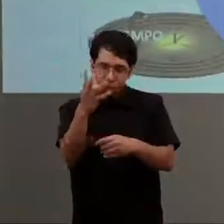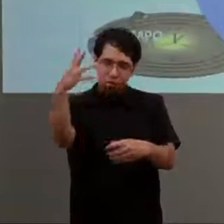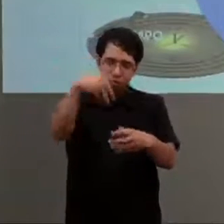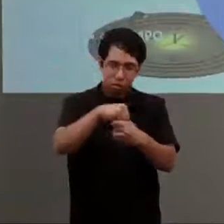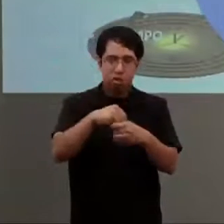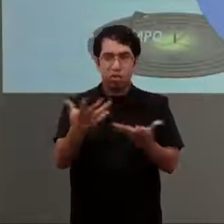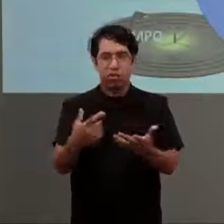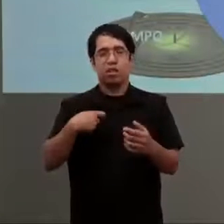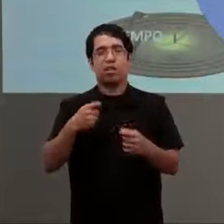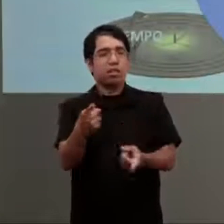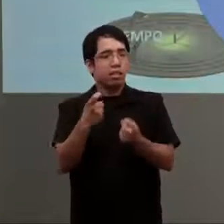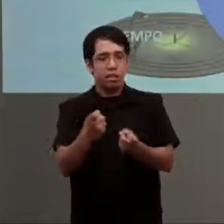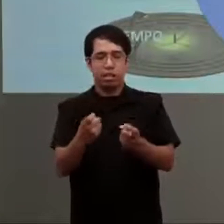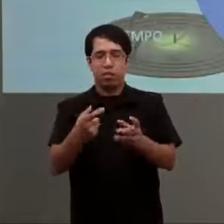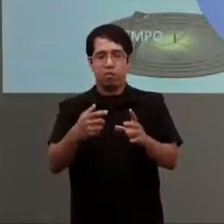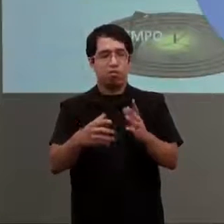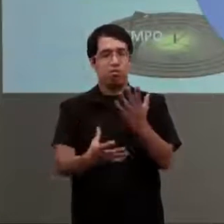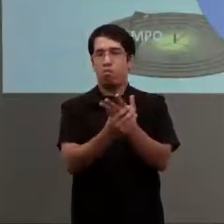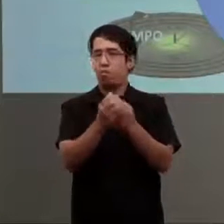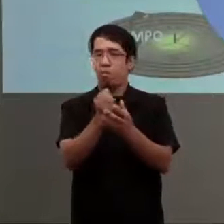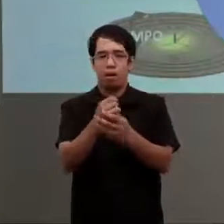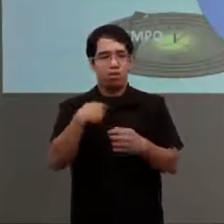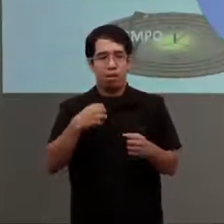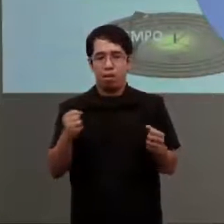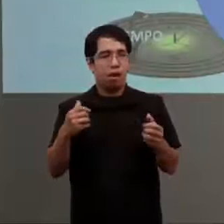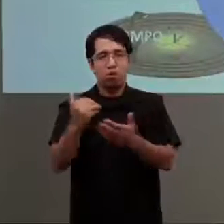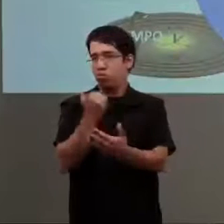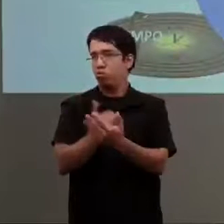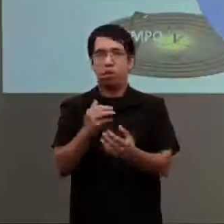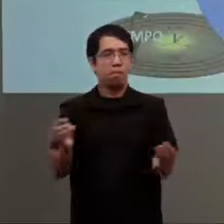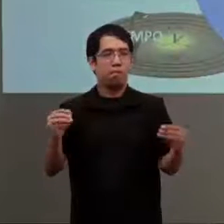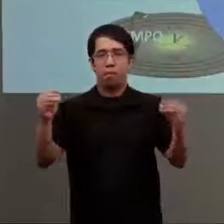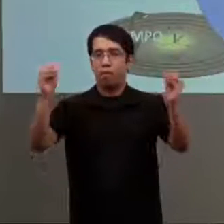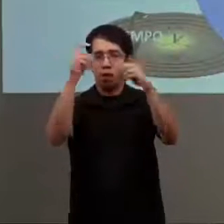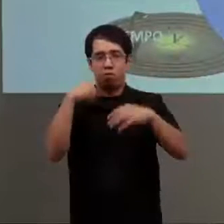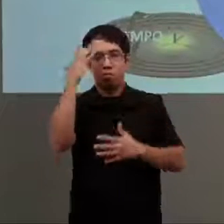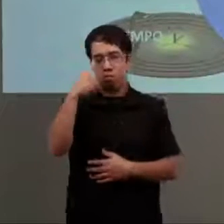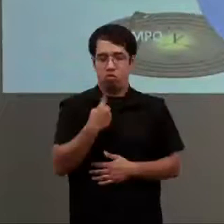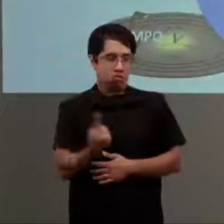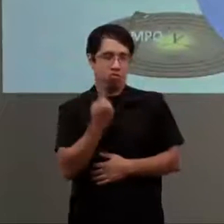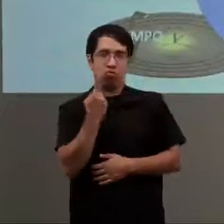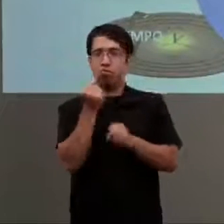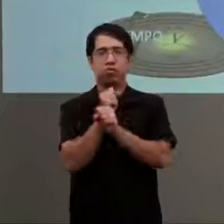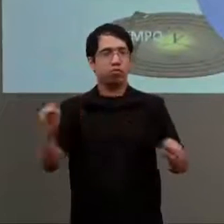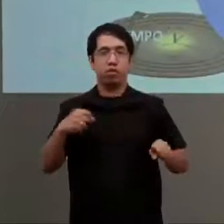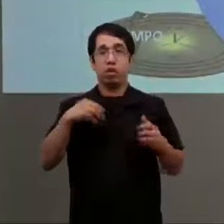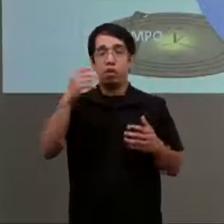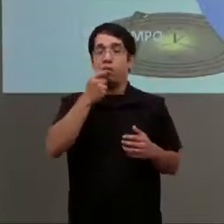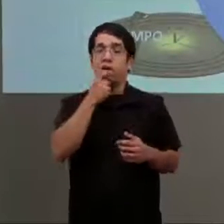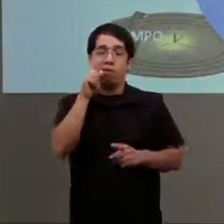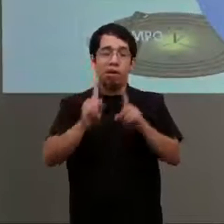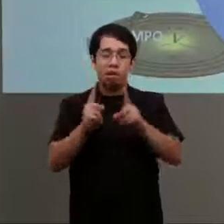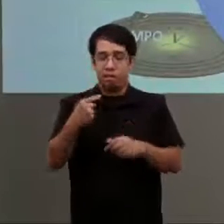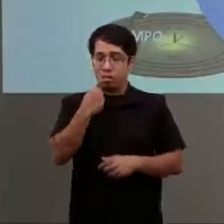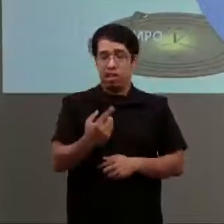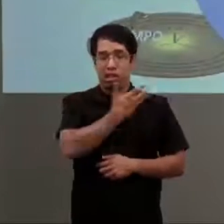necesitamos más manos porque esto no lo podemos hacer solo muchas veces se habla mucho de que el Estado no hace